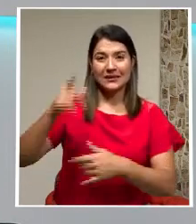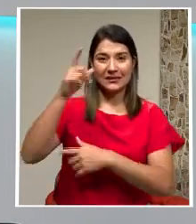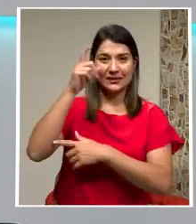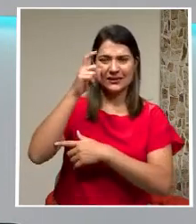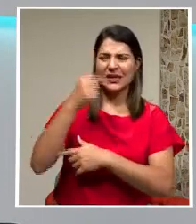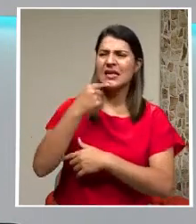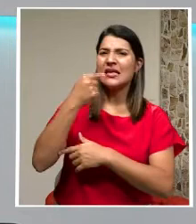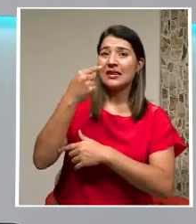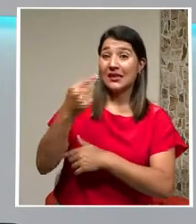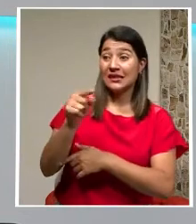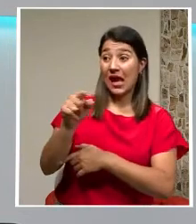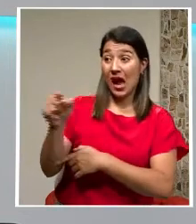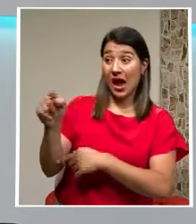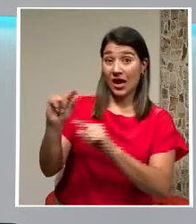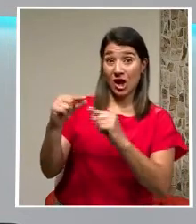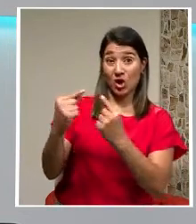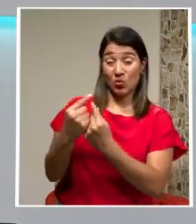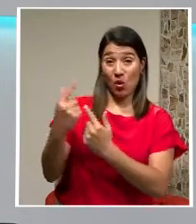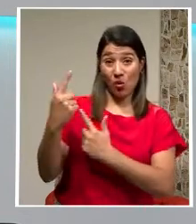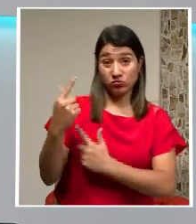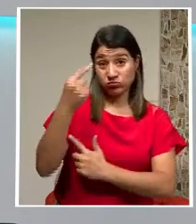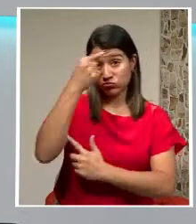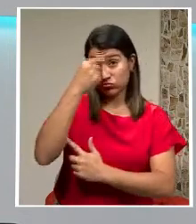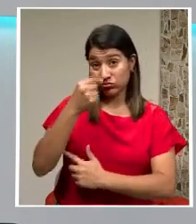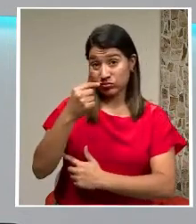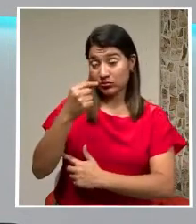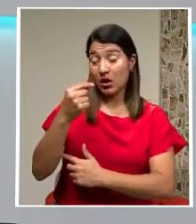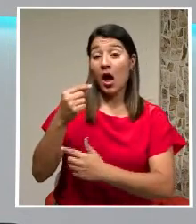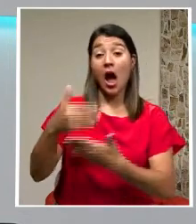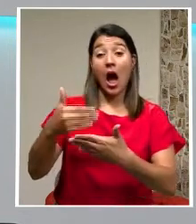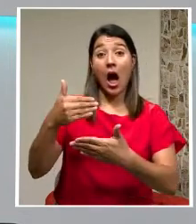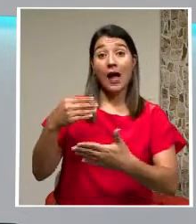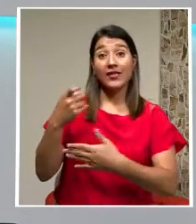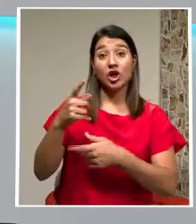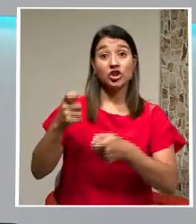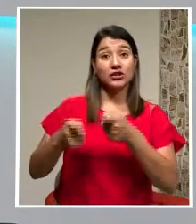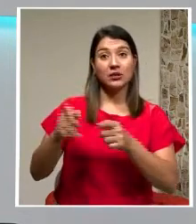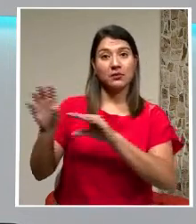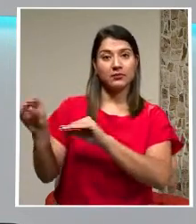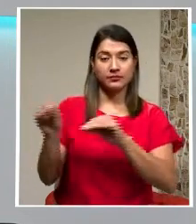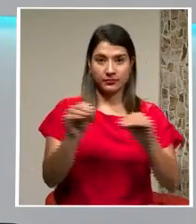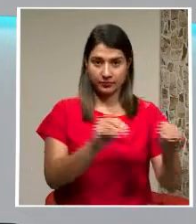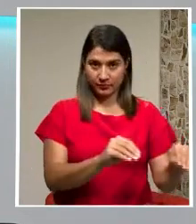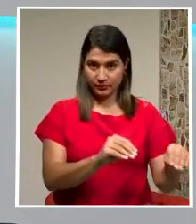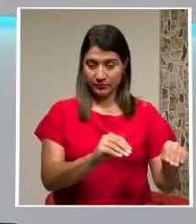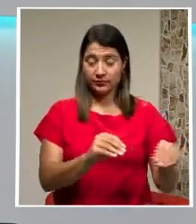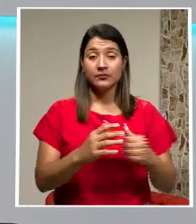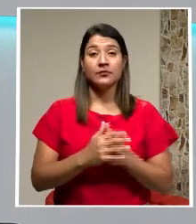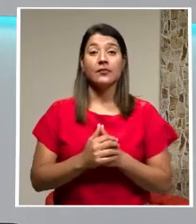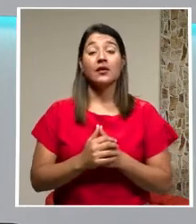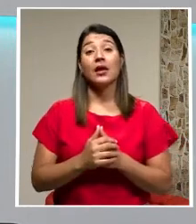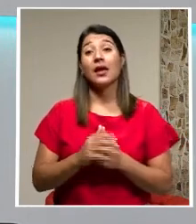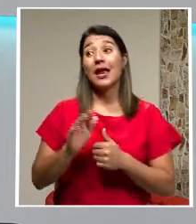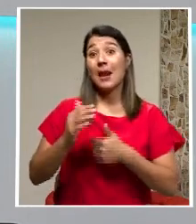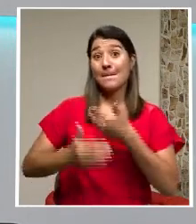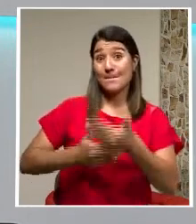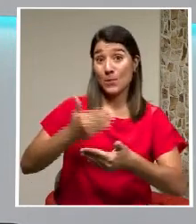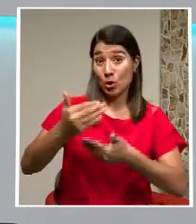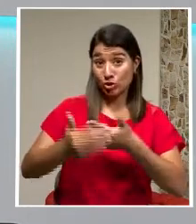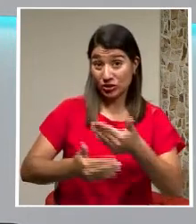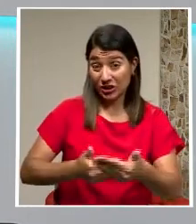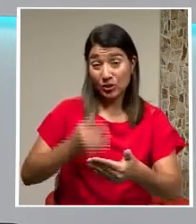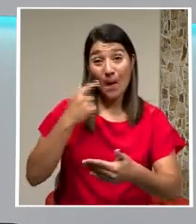Que retirará Las tropas Antes De la simbólica fecha Del 11 de septiembre La operación De retirada De los 2